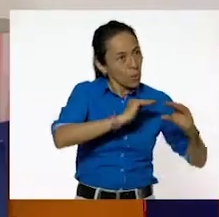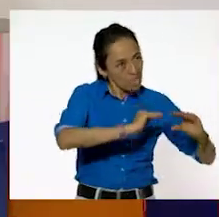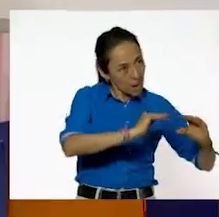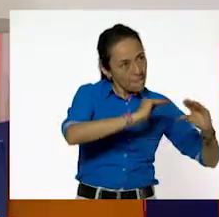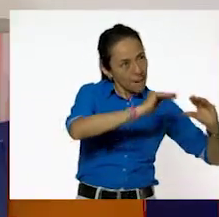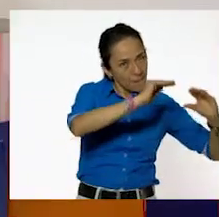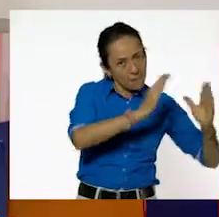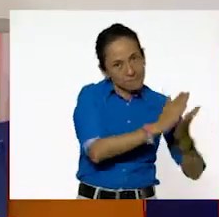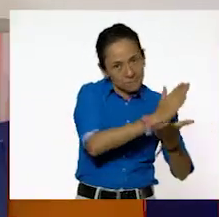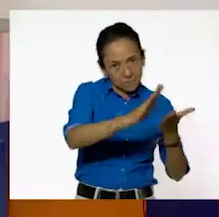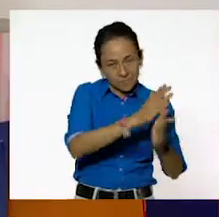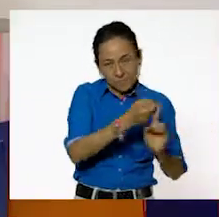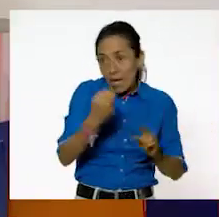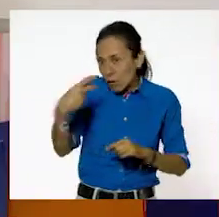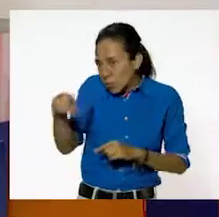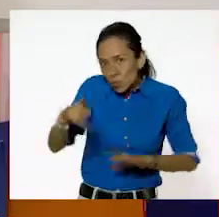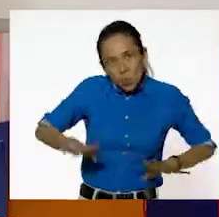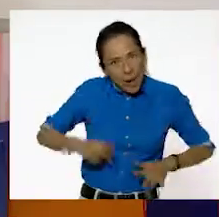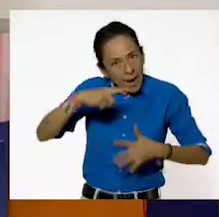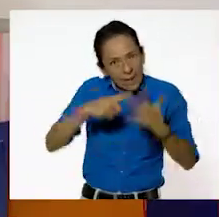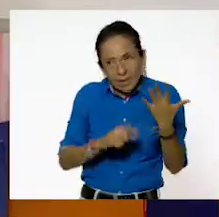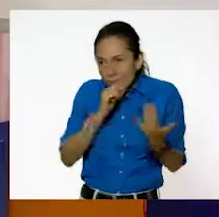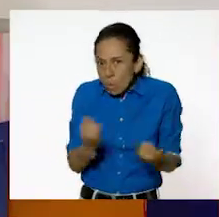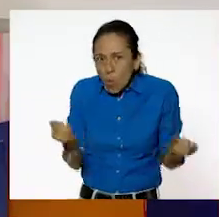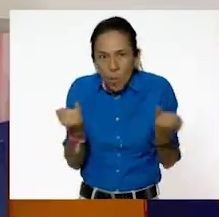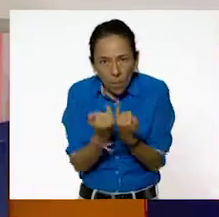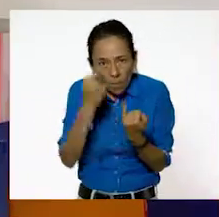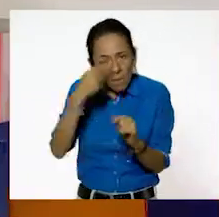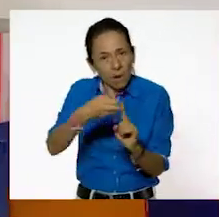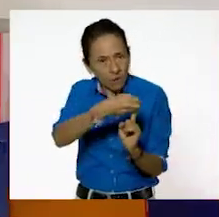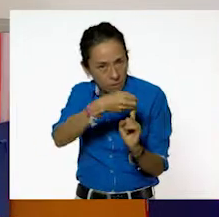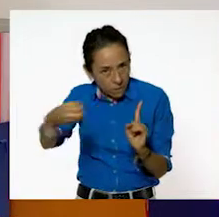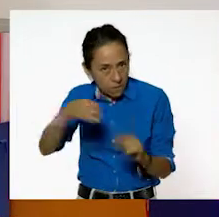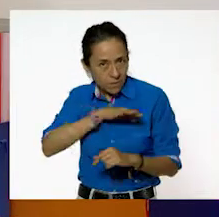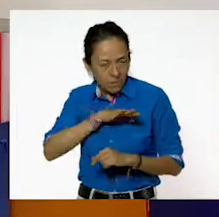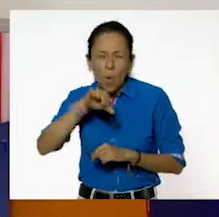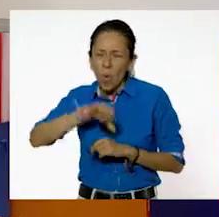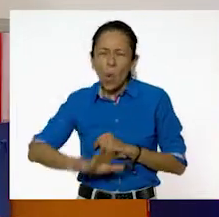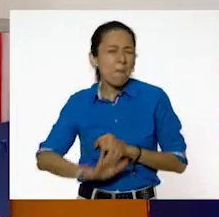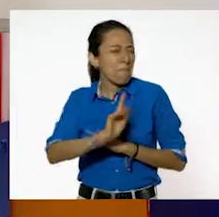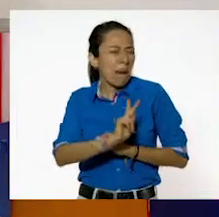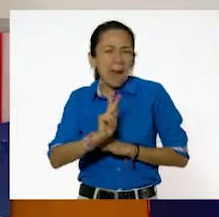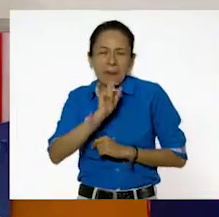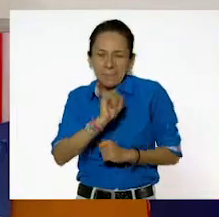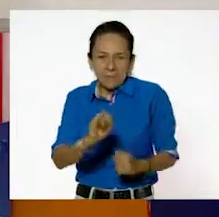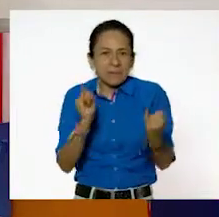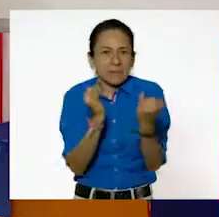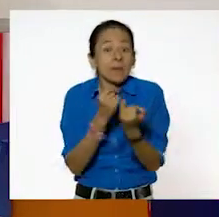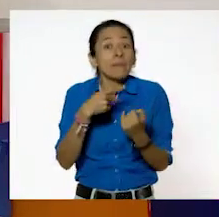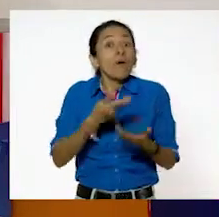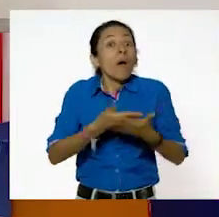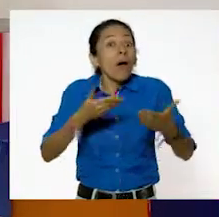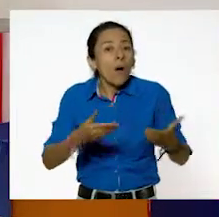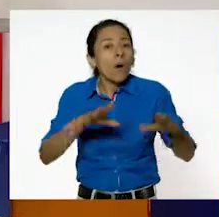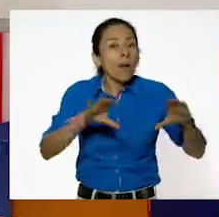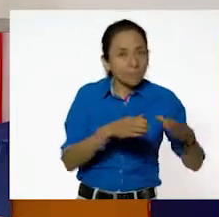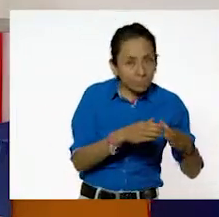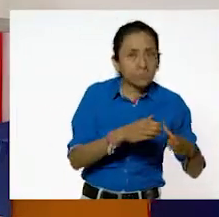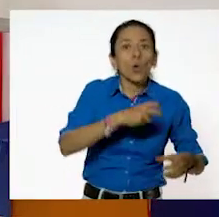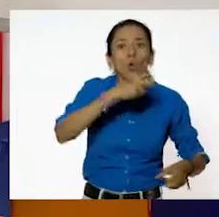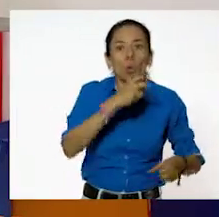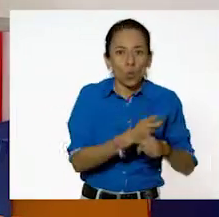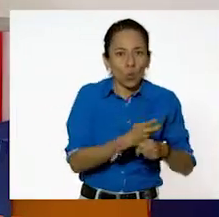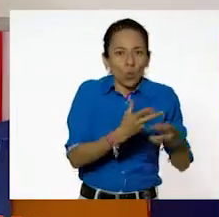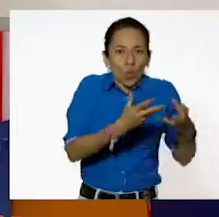que entonces los ordenemos. Hoy lo vamos a hacer muy parecido, pero vamos a clasificar en sólidos, líquidos y